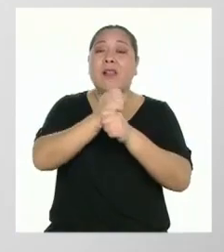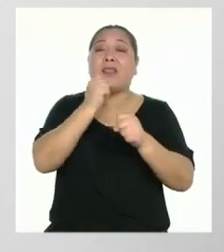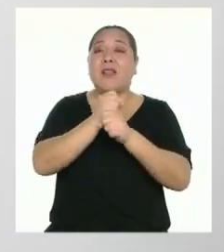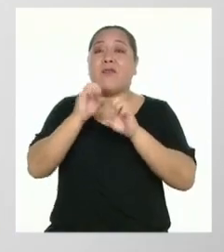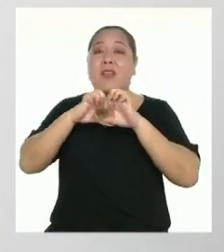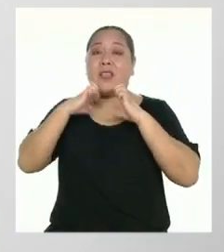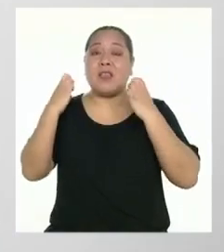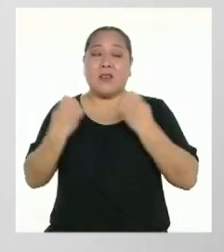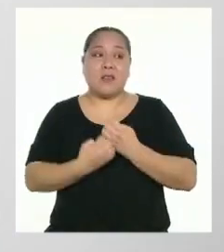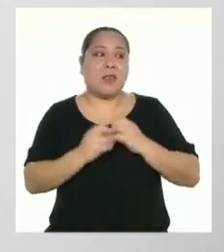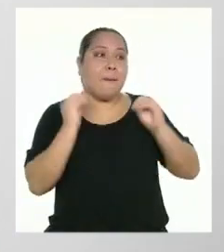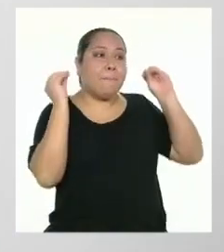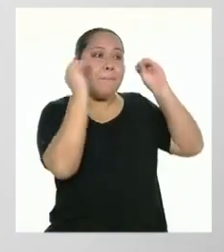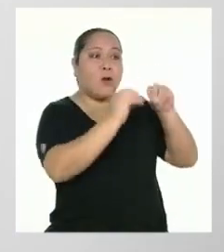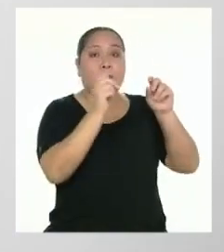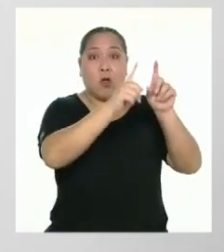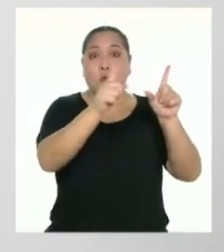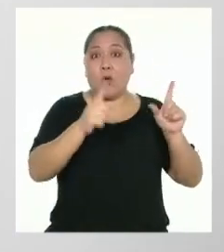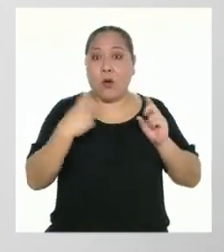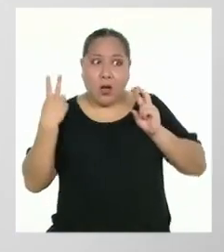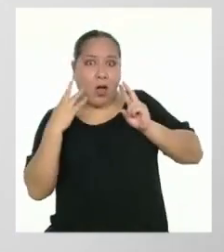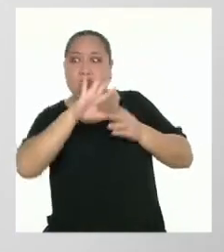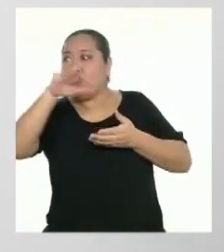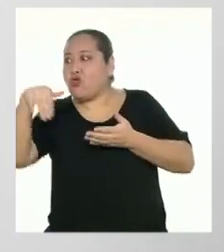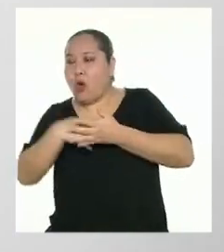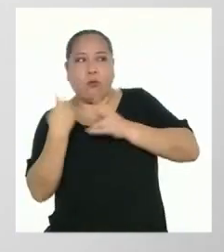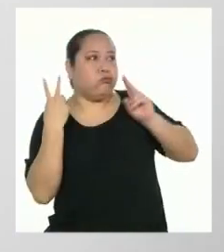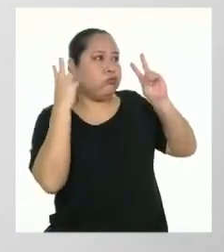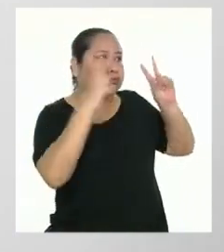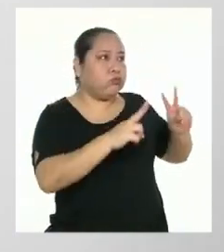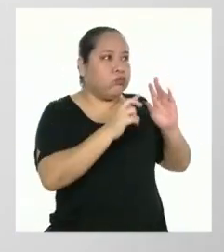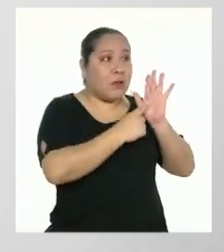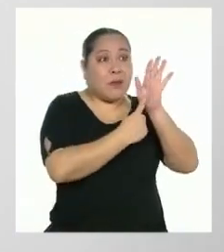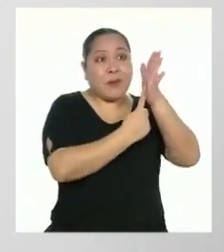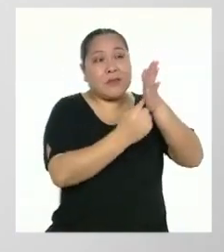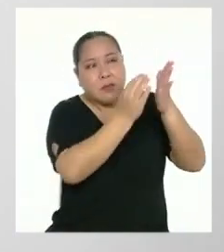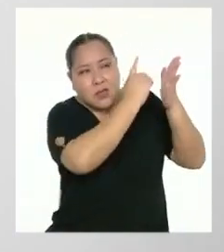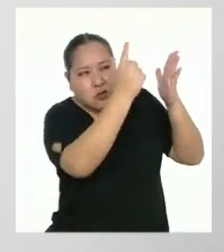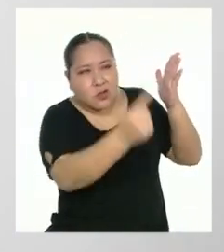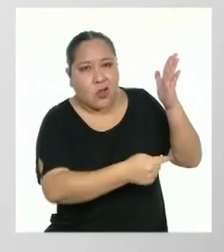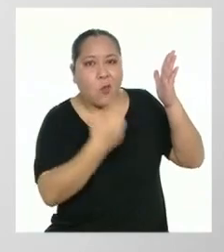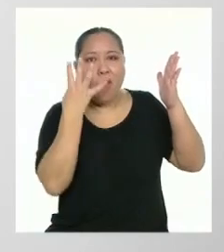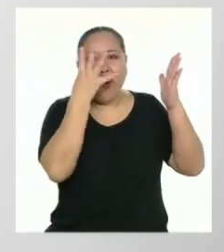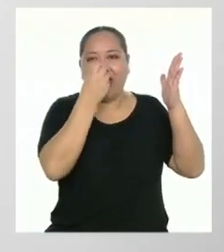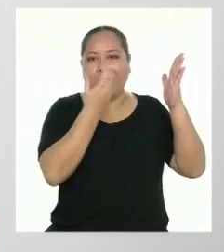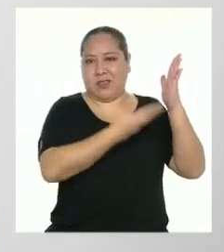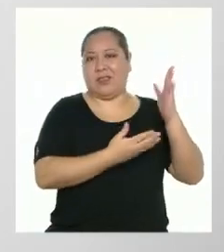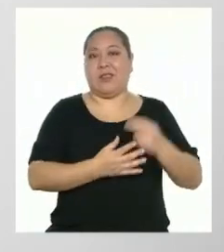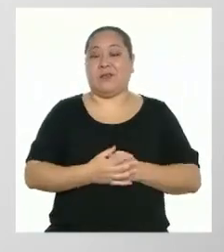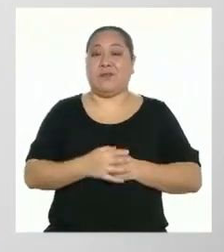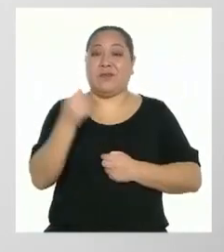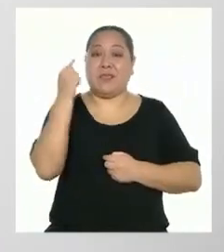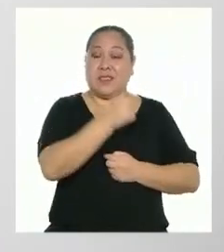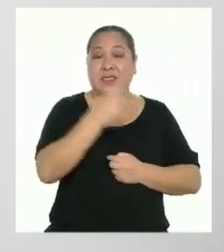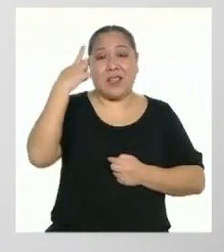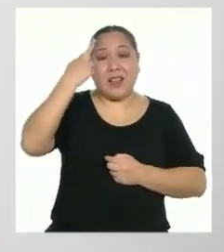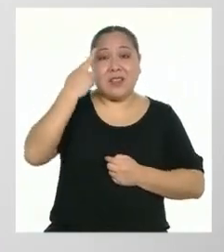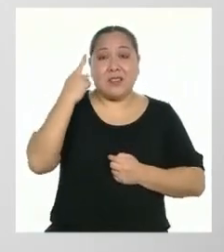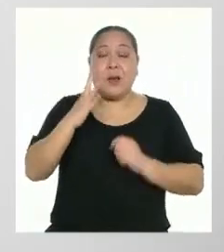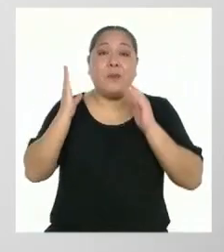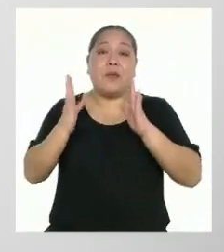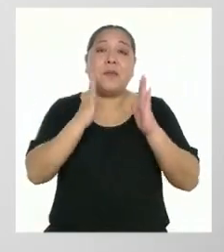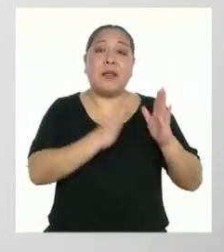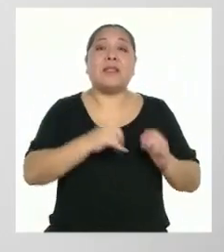coloca en una zona visible y su presentación debe resultar atractiva. Por eso, al elaborarlo, es